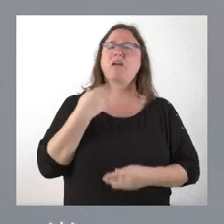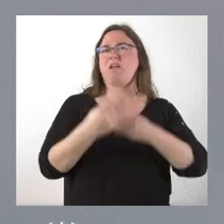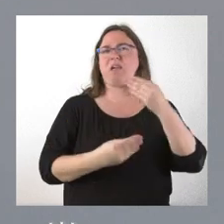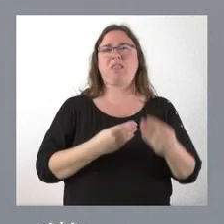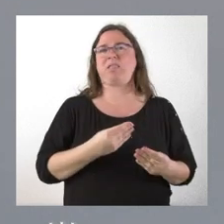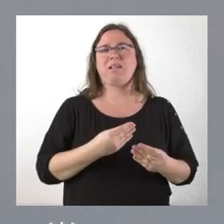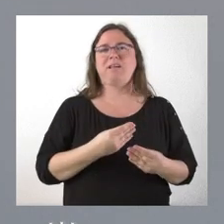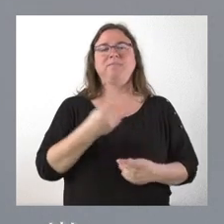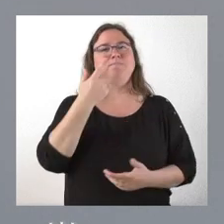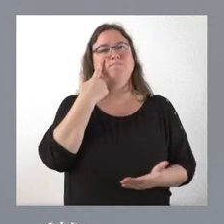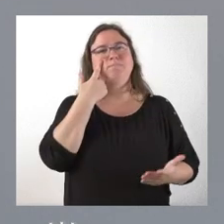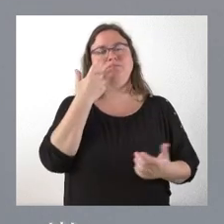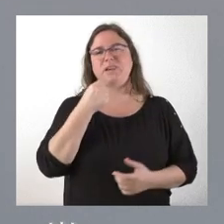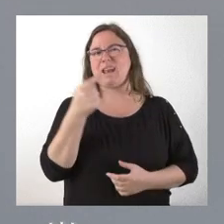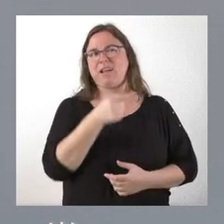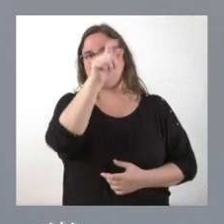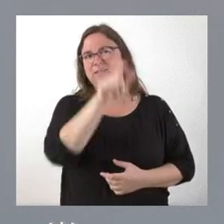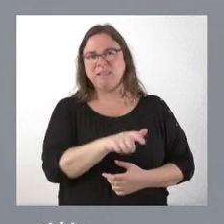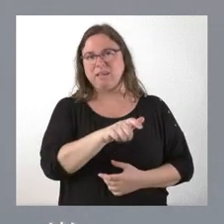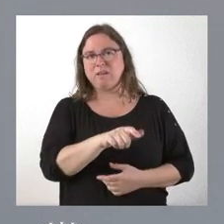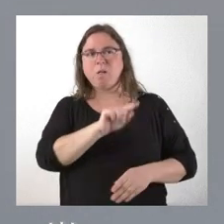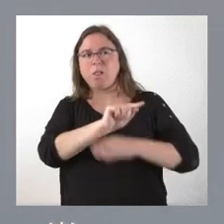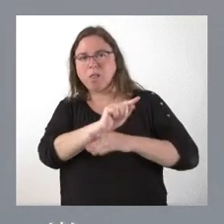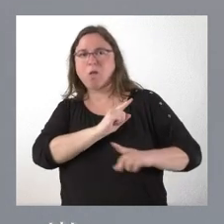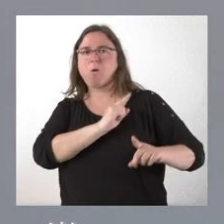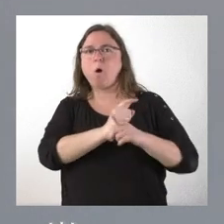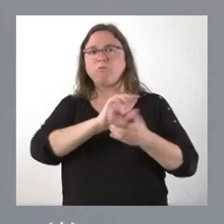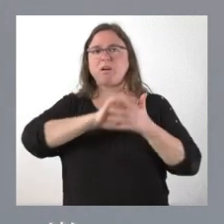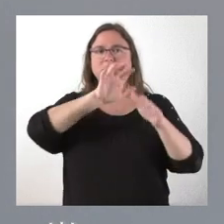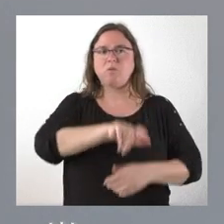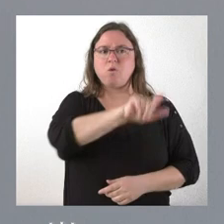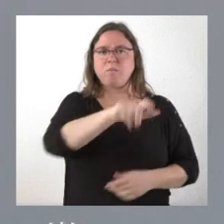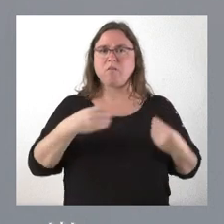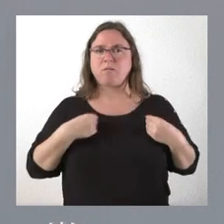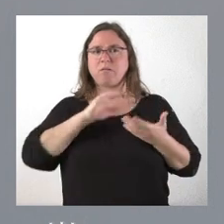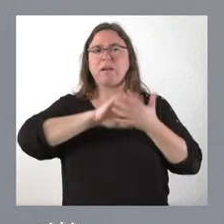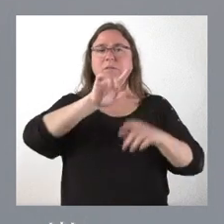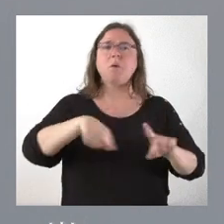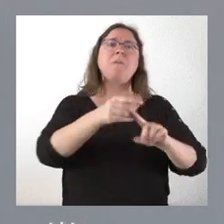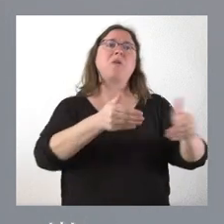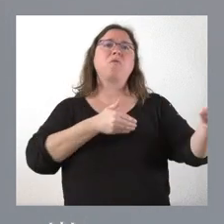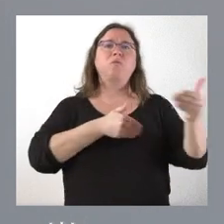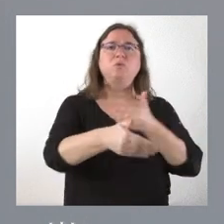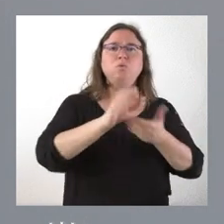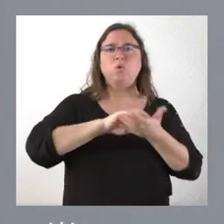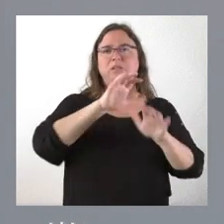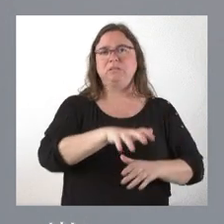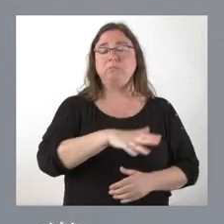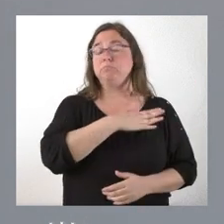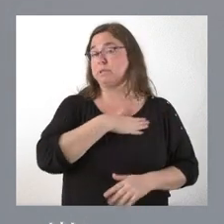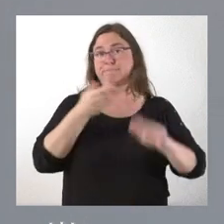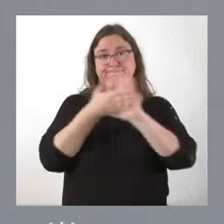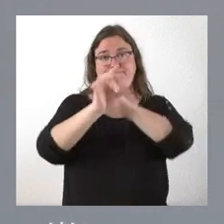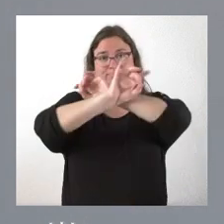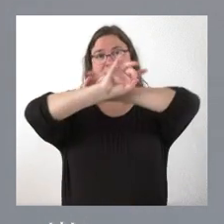es incidir negativamente sobre nuestra tierra, sobre los ciudadanos de Castilla y León y sobre el futuro de nuestra comunidad autónoma. Queríamos dejarlo claro